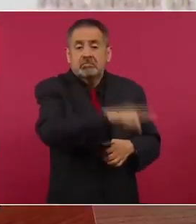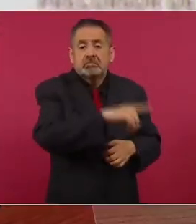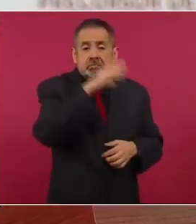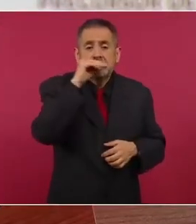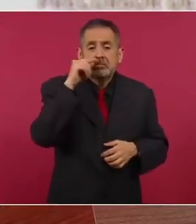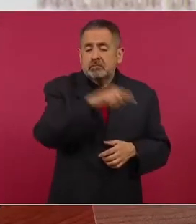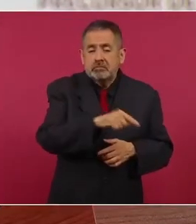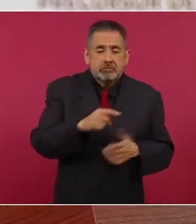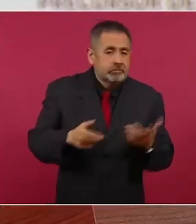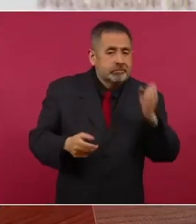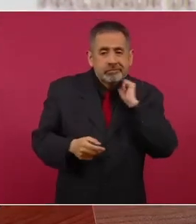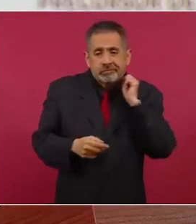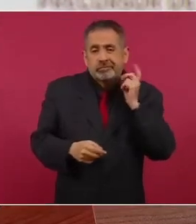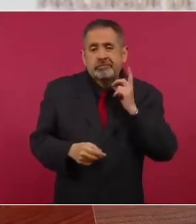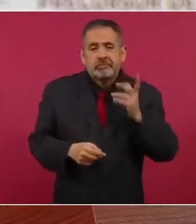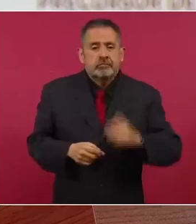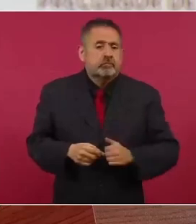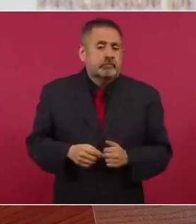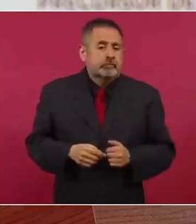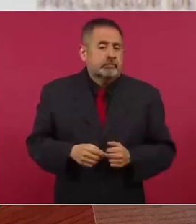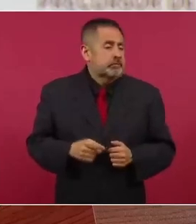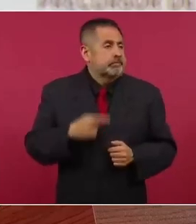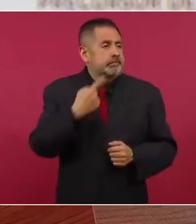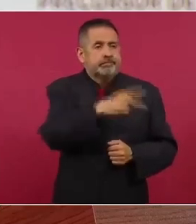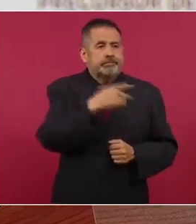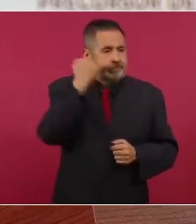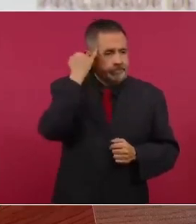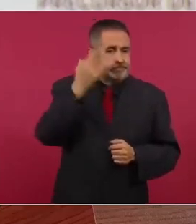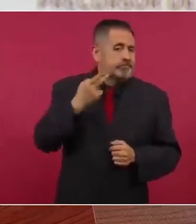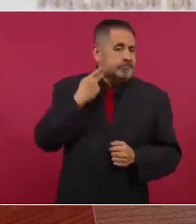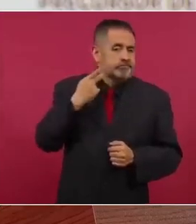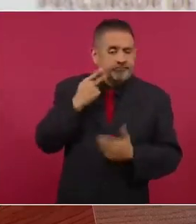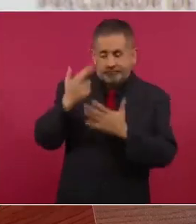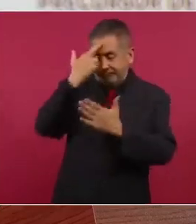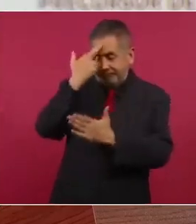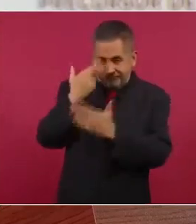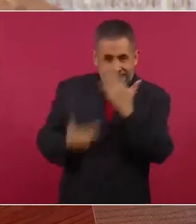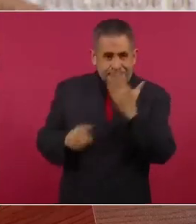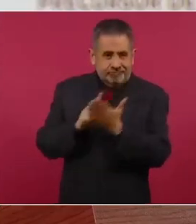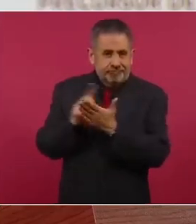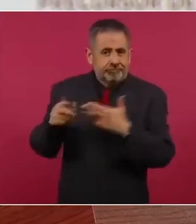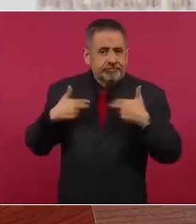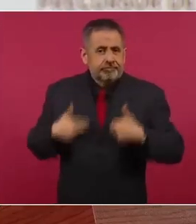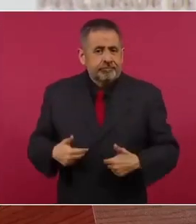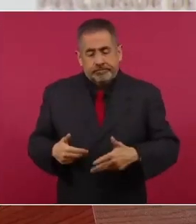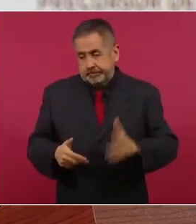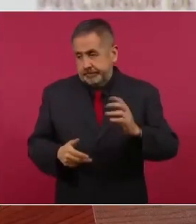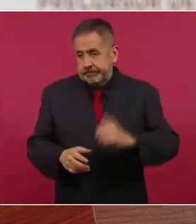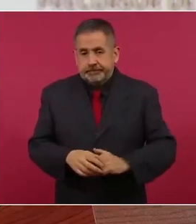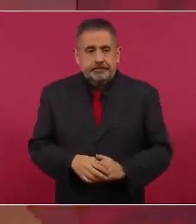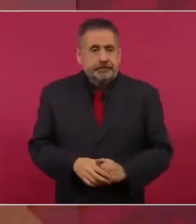con una política violatoria de los derechos humanos.